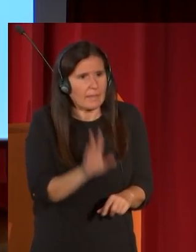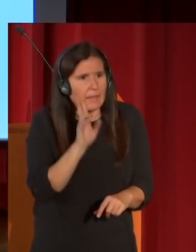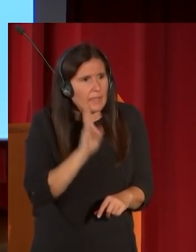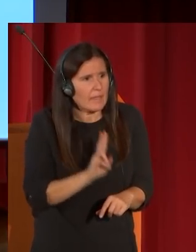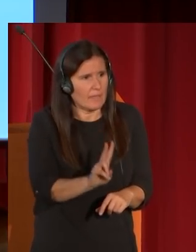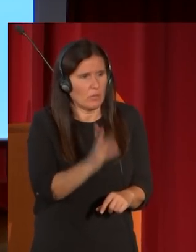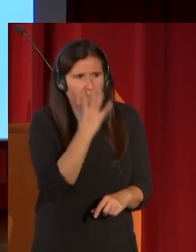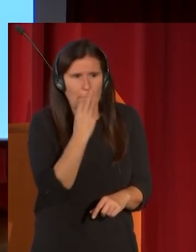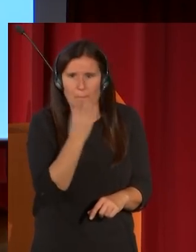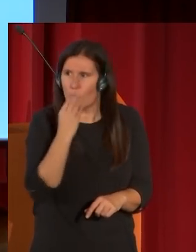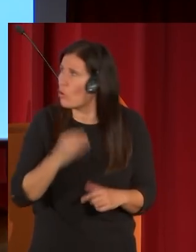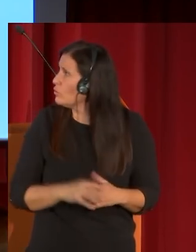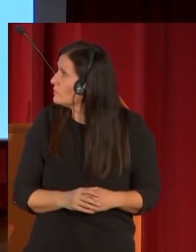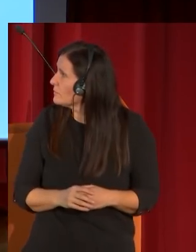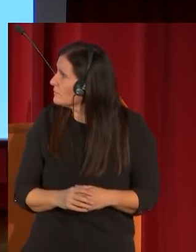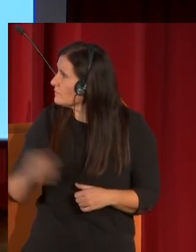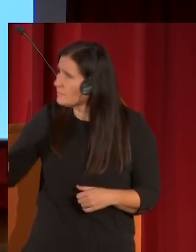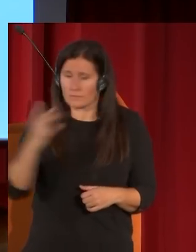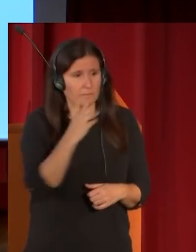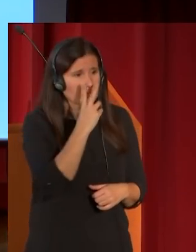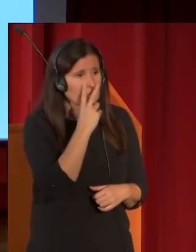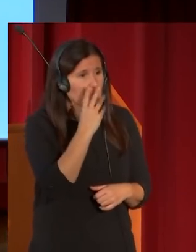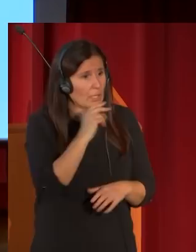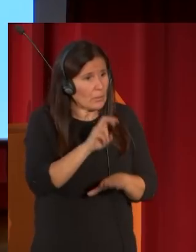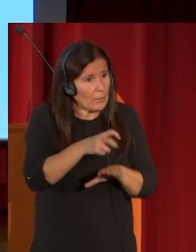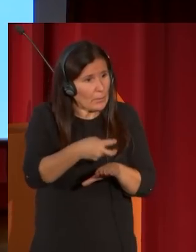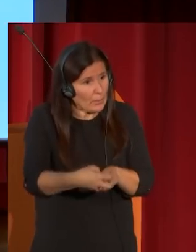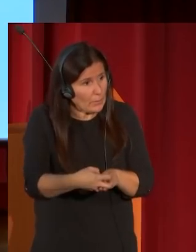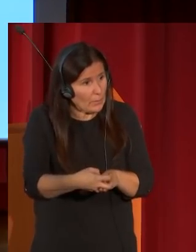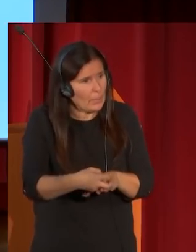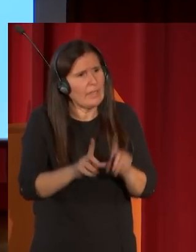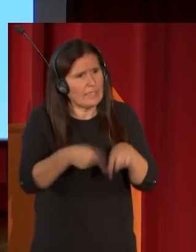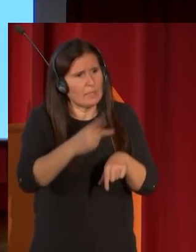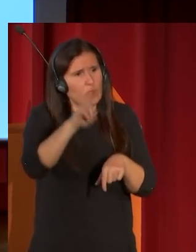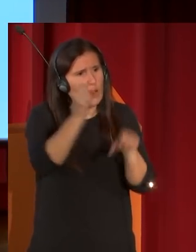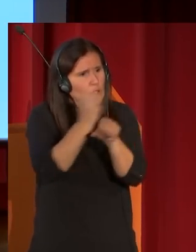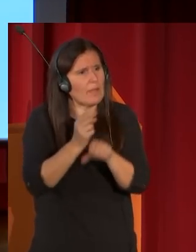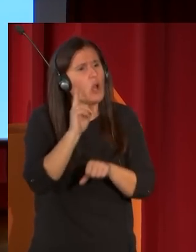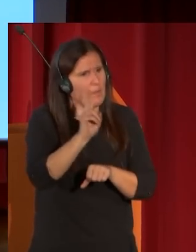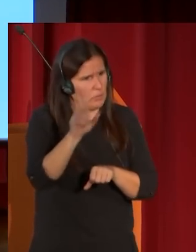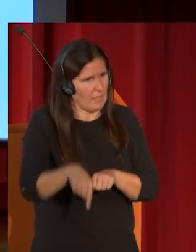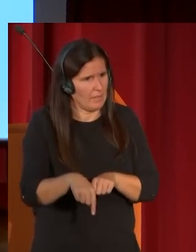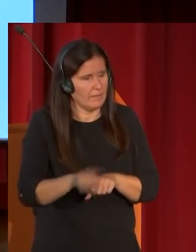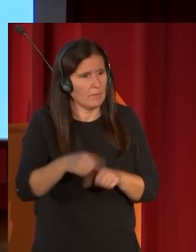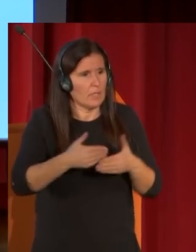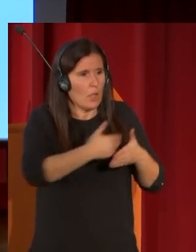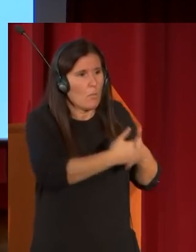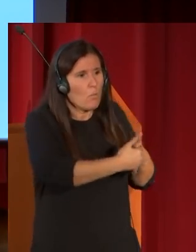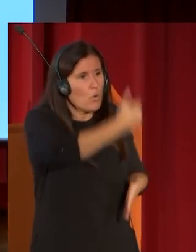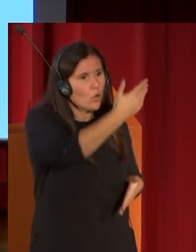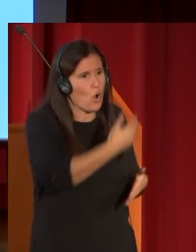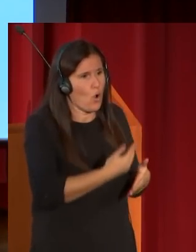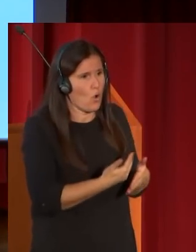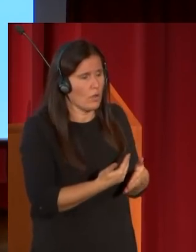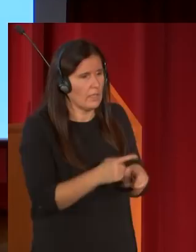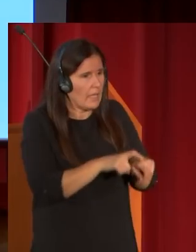estos perros fíjense en este perro tendido porque luego lo veremos reaparecer en alguna otra obra también el muro las calidades de la